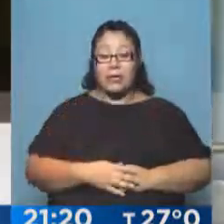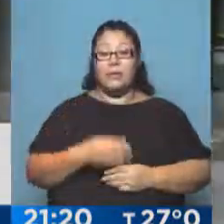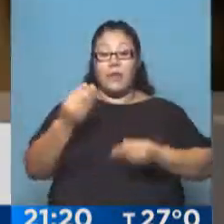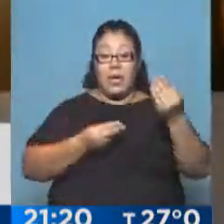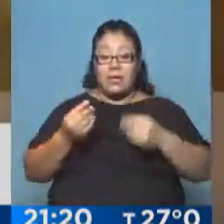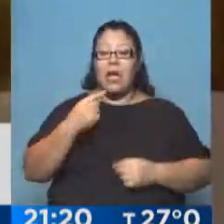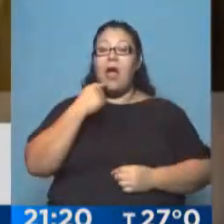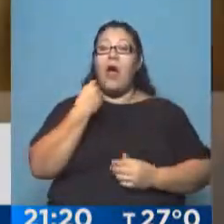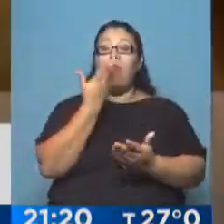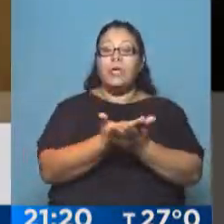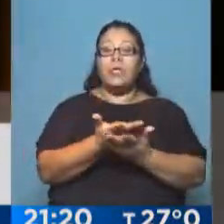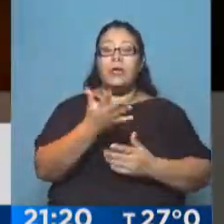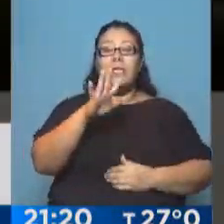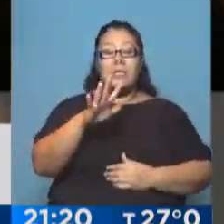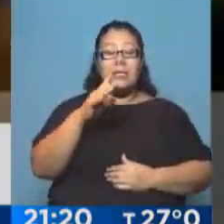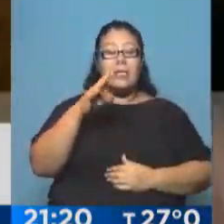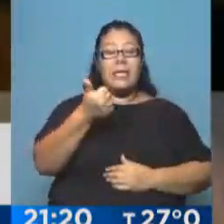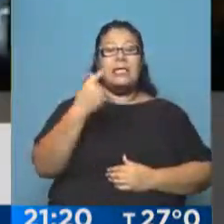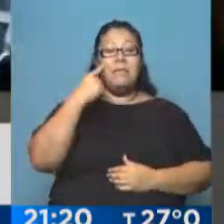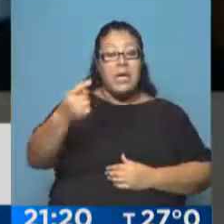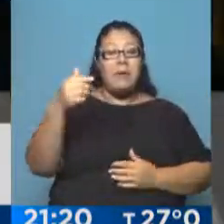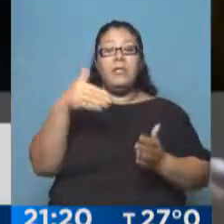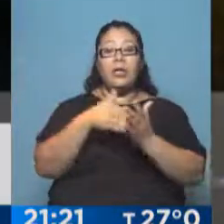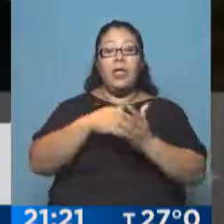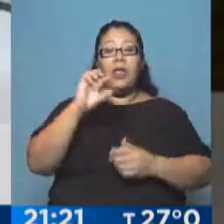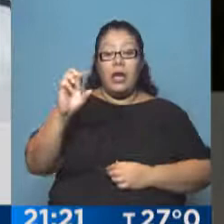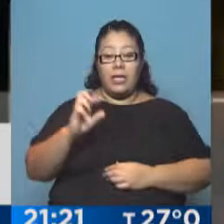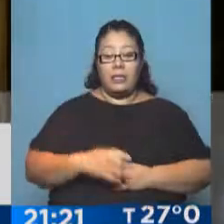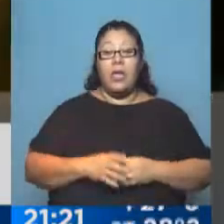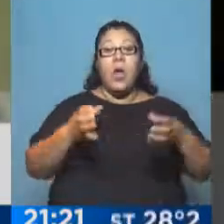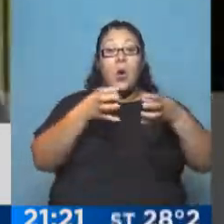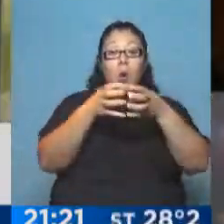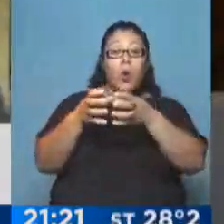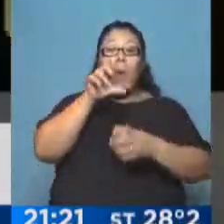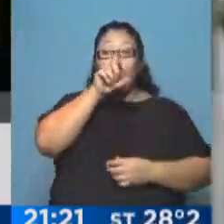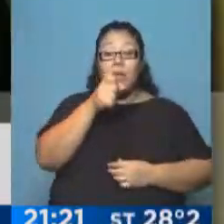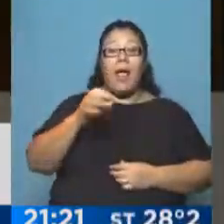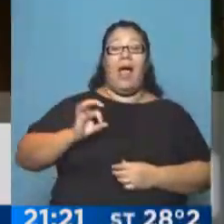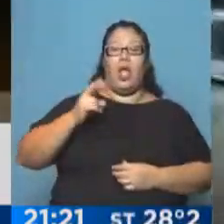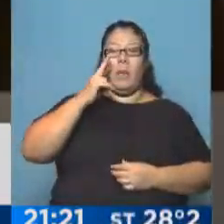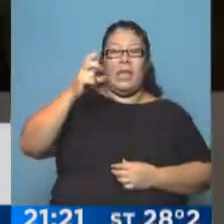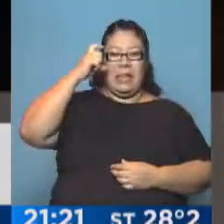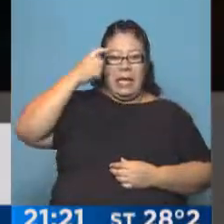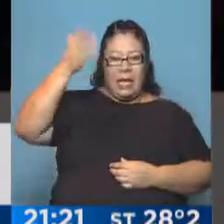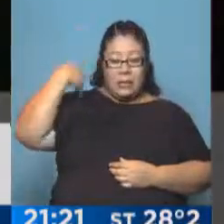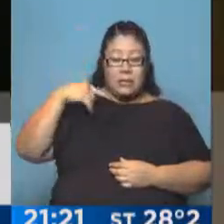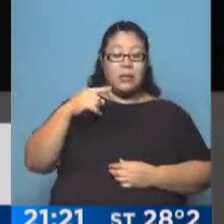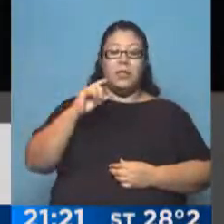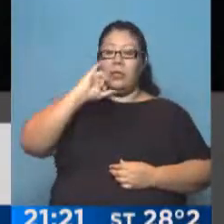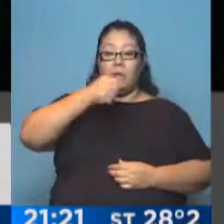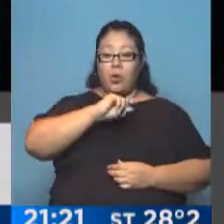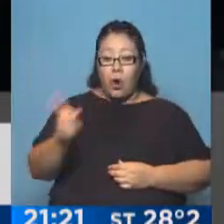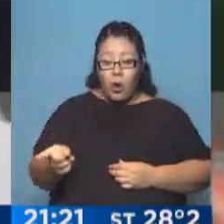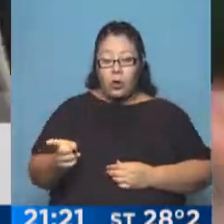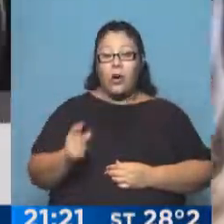.500 millones de dólares a los acreedores que no aceptaron los canjes de 2005 y 2010. La propuesta presentada en el